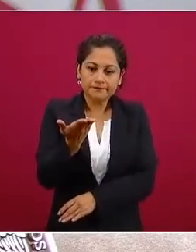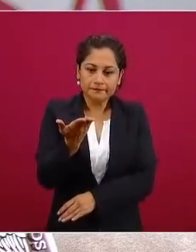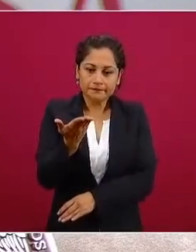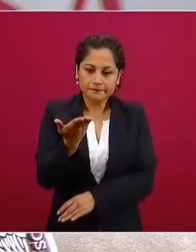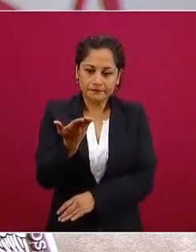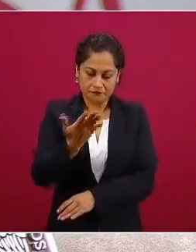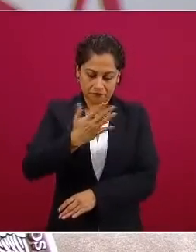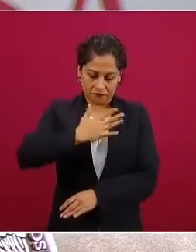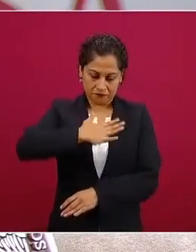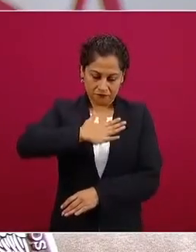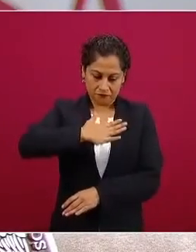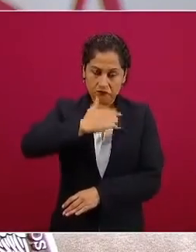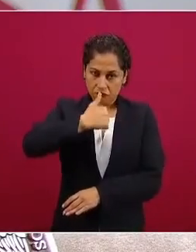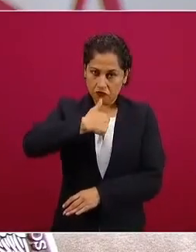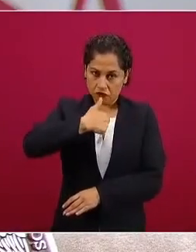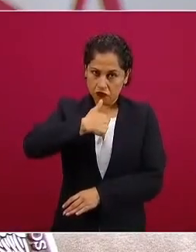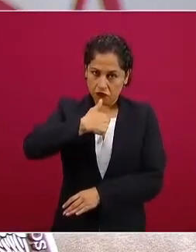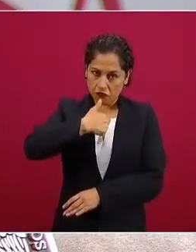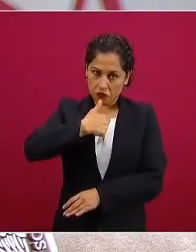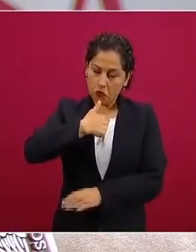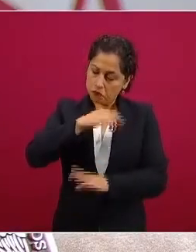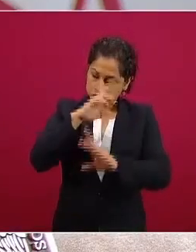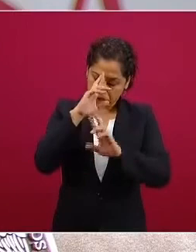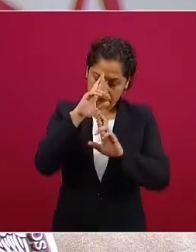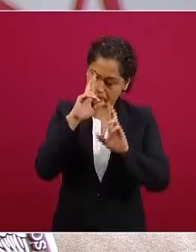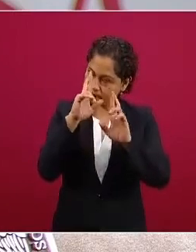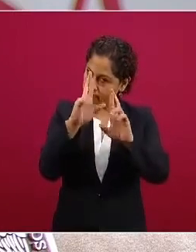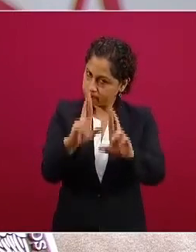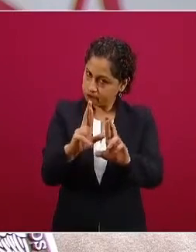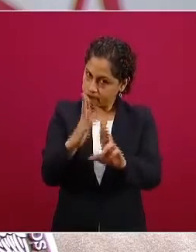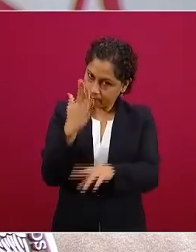todo respeto es que